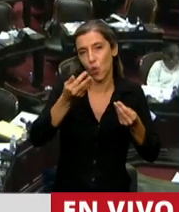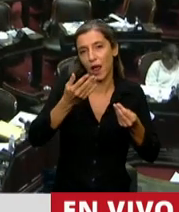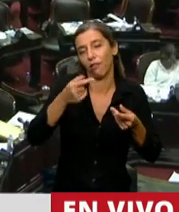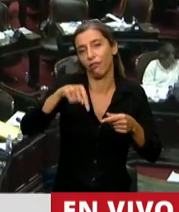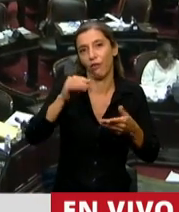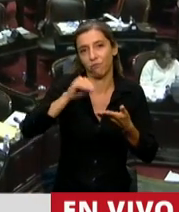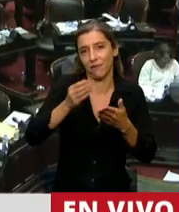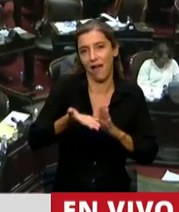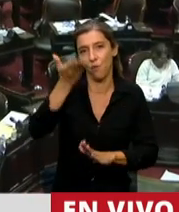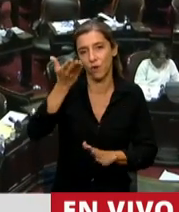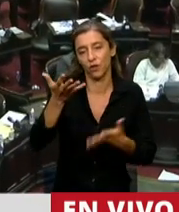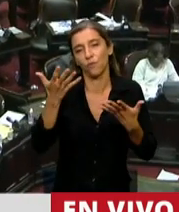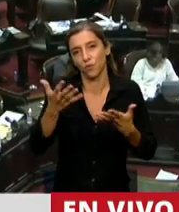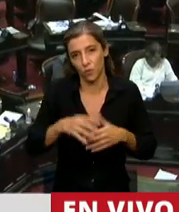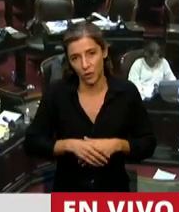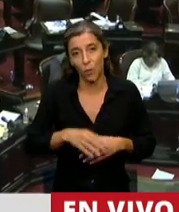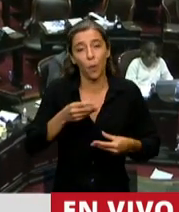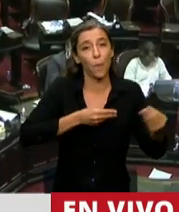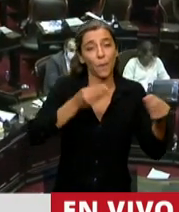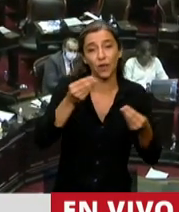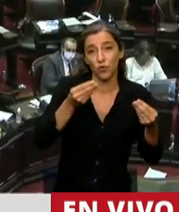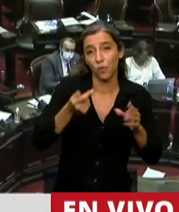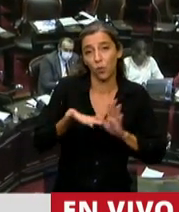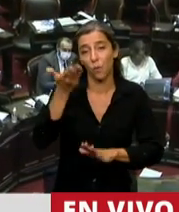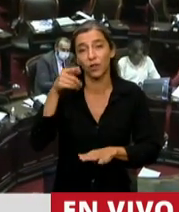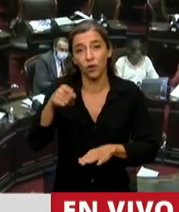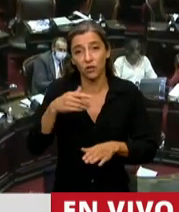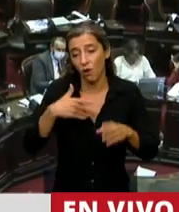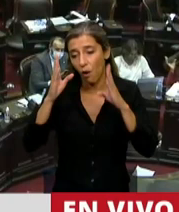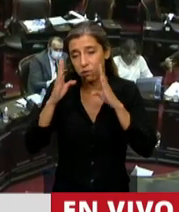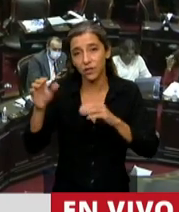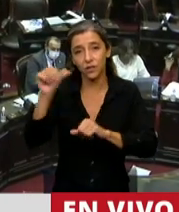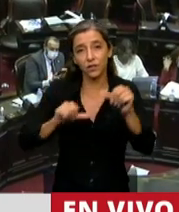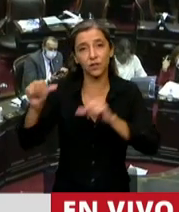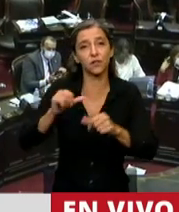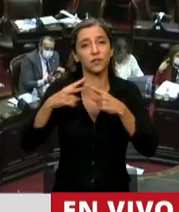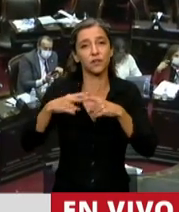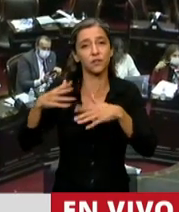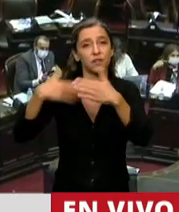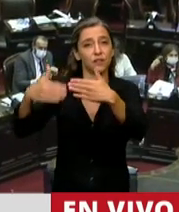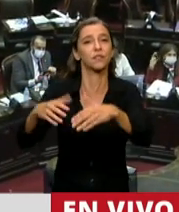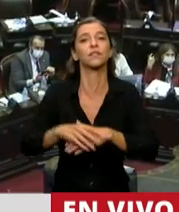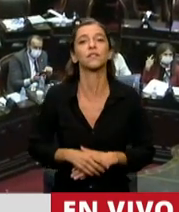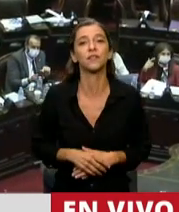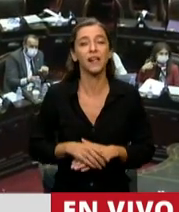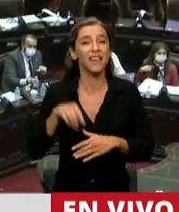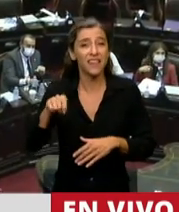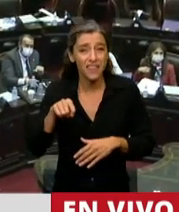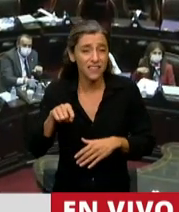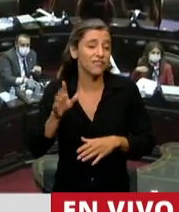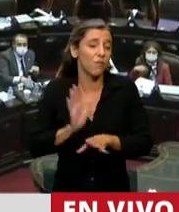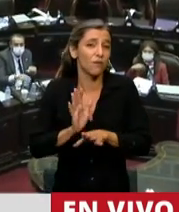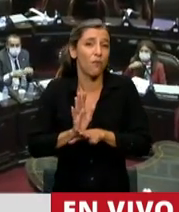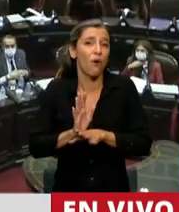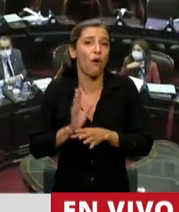no es una política de ciencia y tecnología. Un aumento de presupuesto no es una política de ciencia y tecnología, y mucho menos